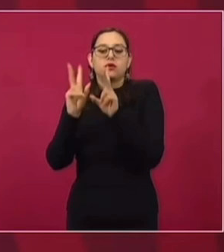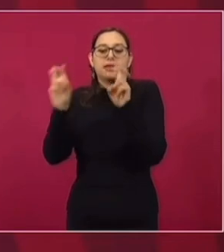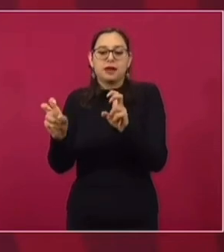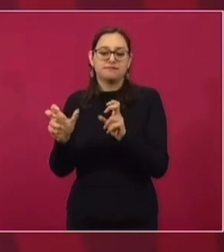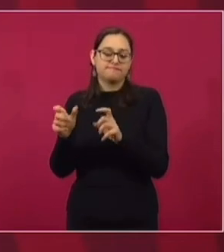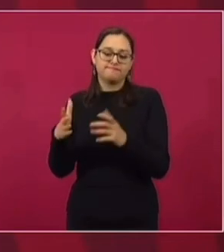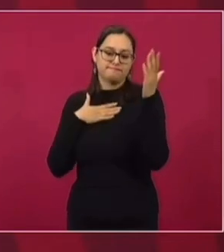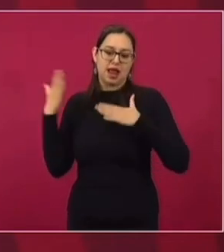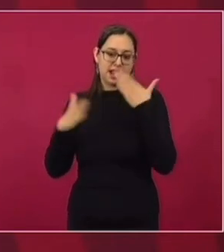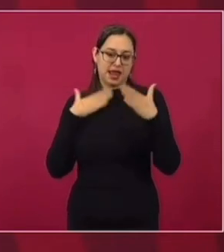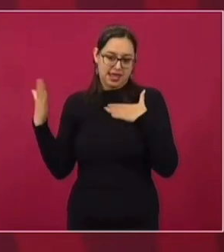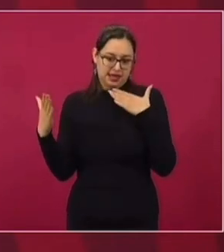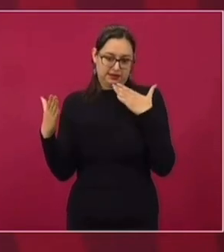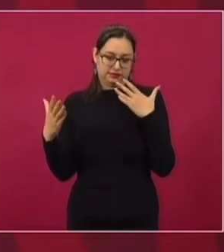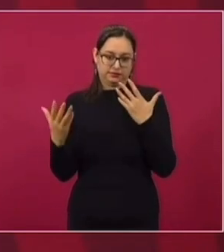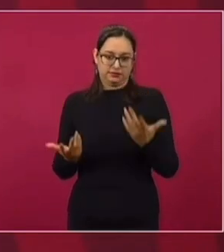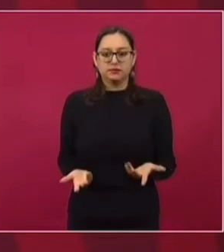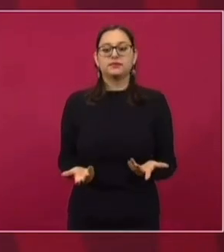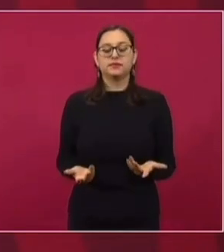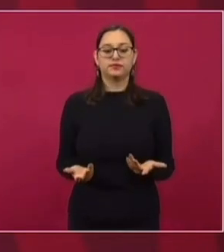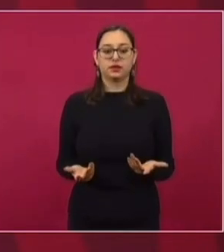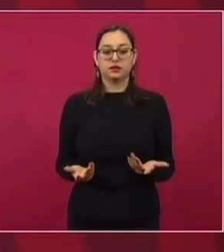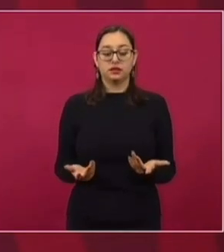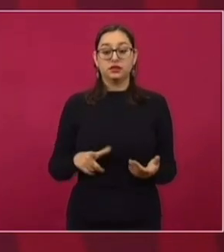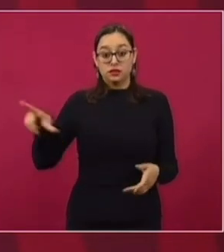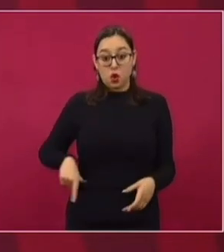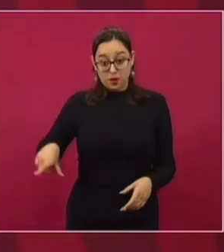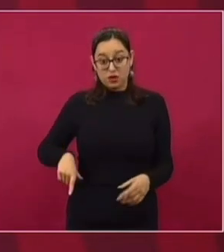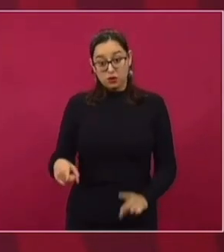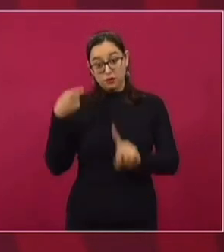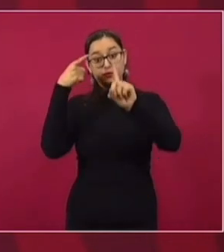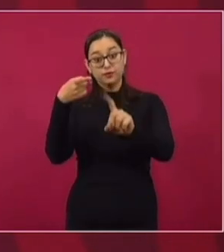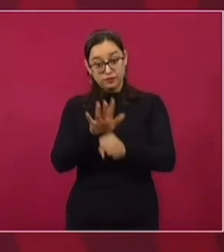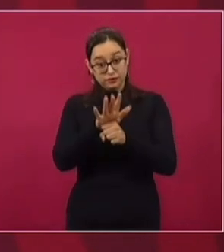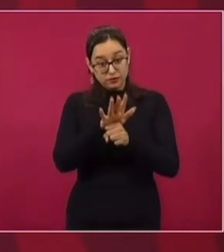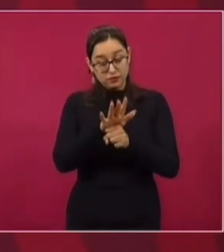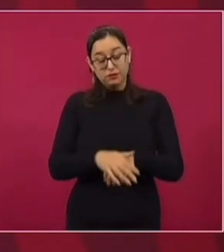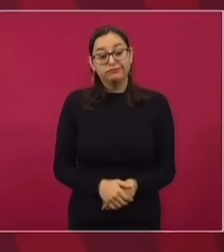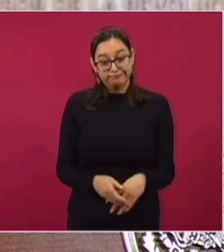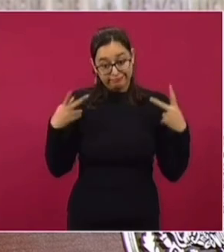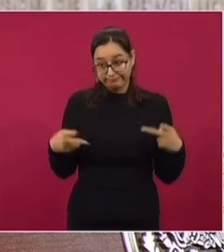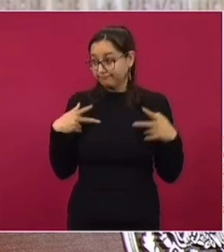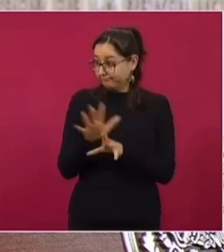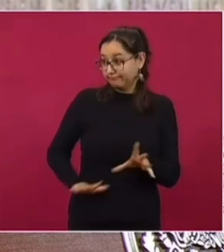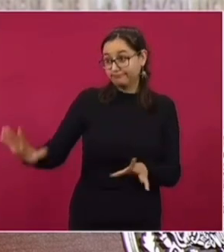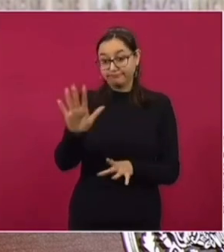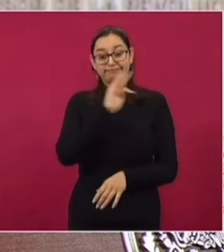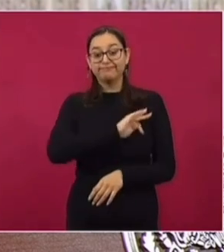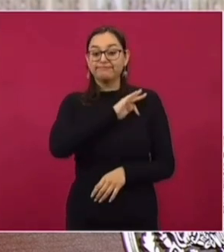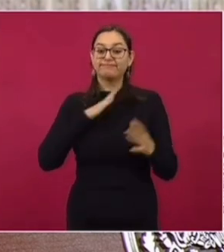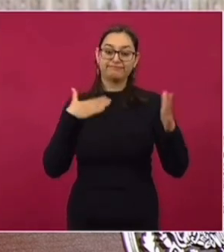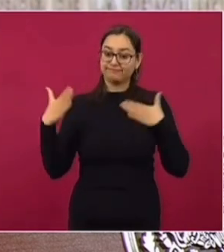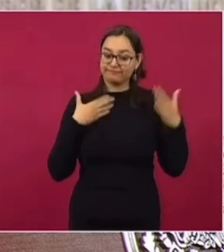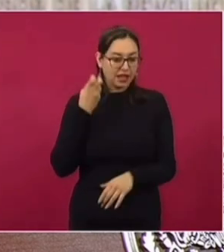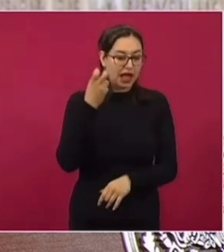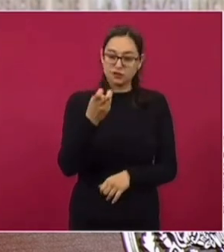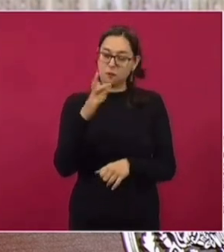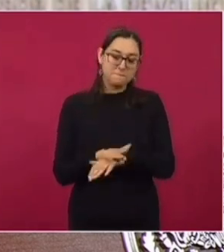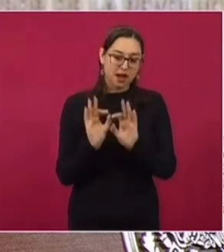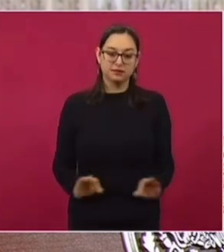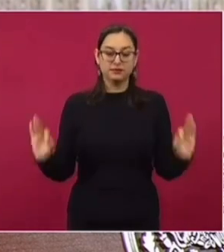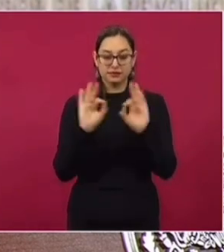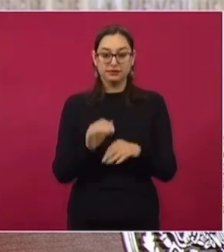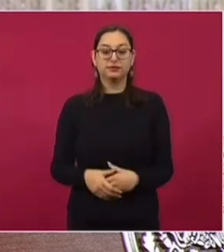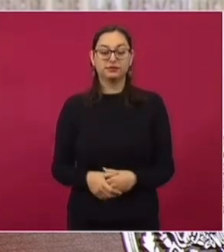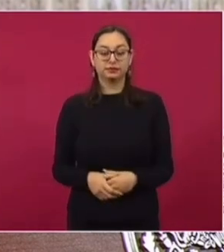¿Cuál es el objetivo principal de un buen gobierno? Garantizar la felicidad del pueblo, que hay alegría. Entonces,